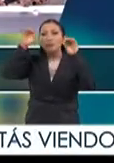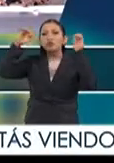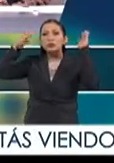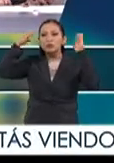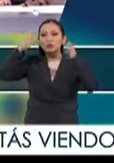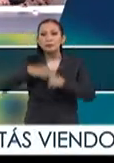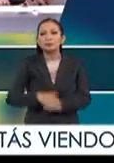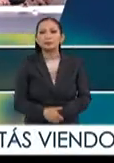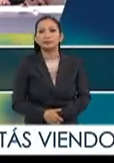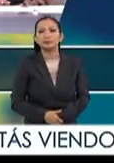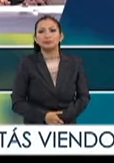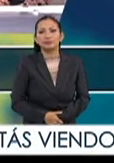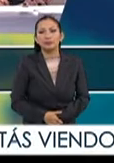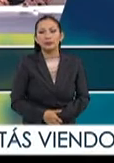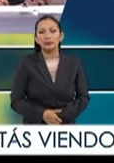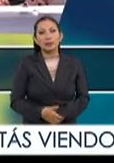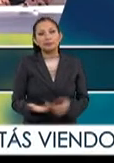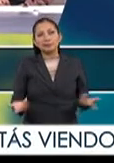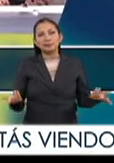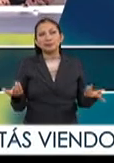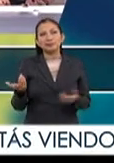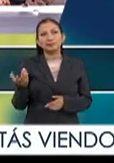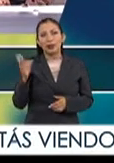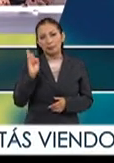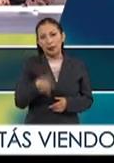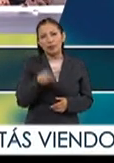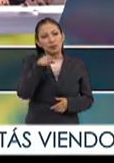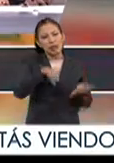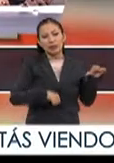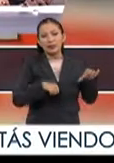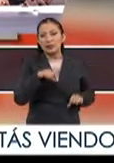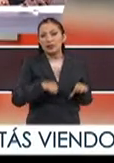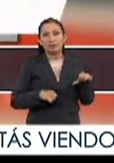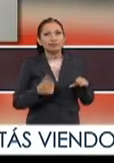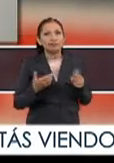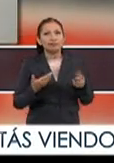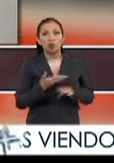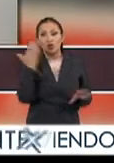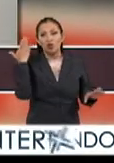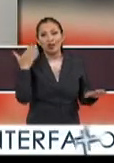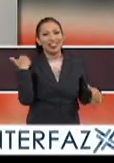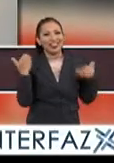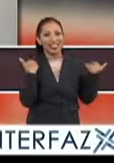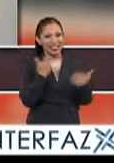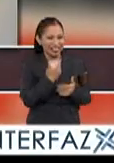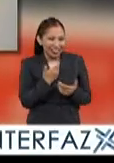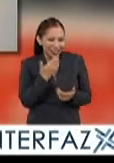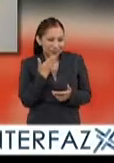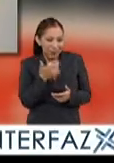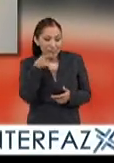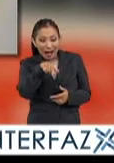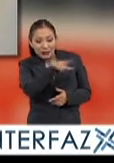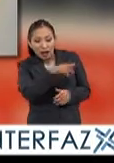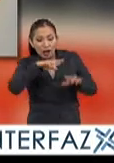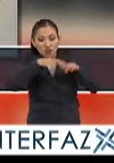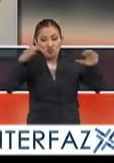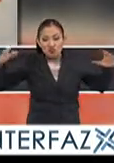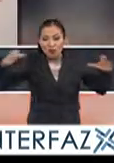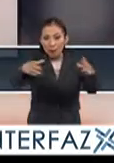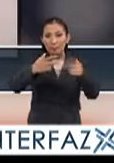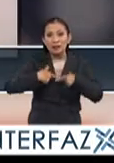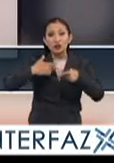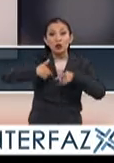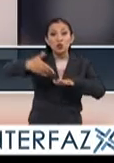muestra? pues fue una actividad bastante lúdica porque para esto reunimos a los